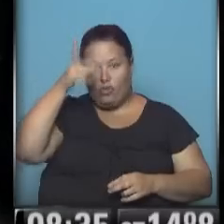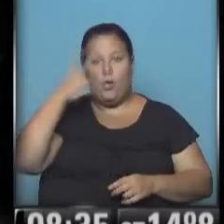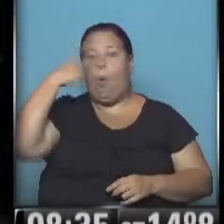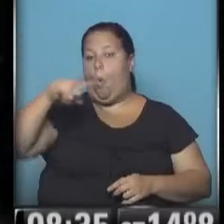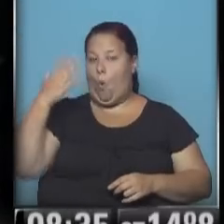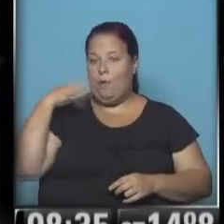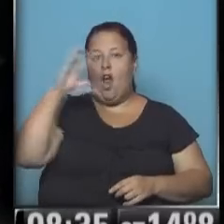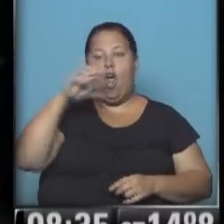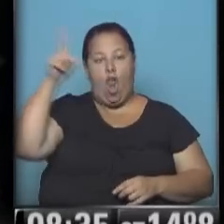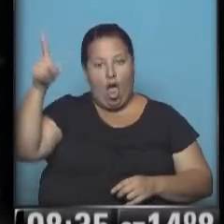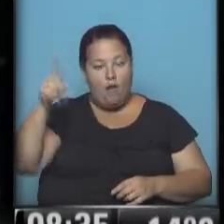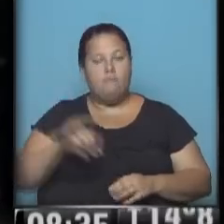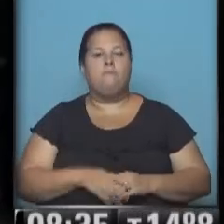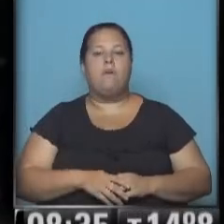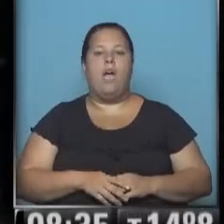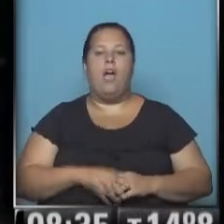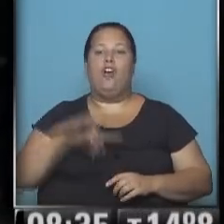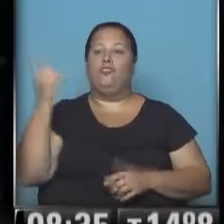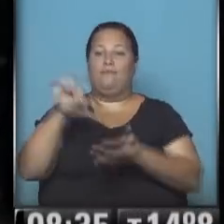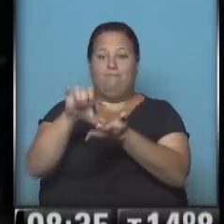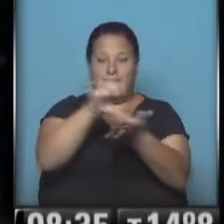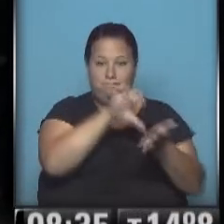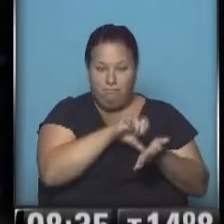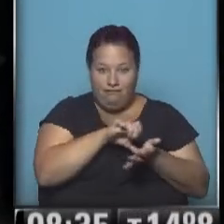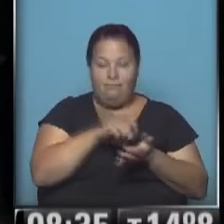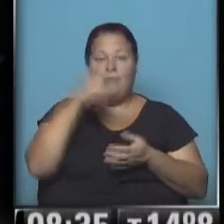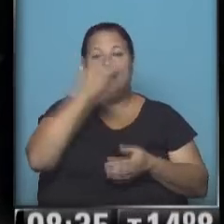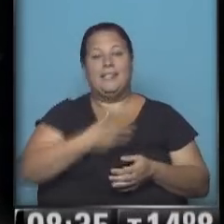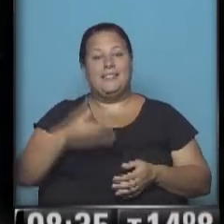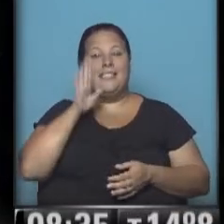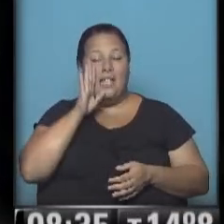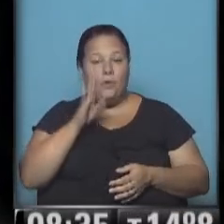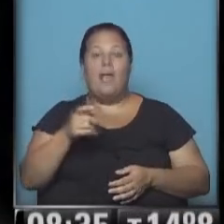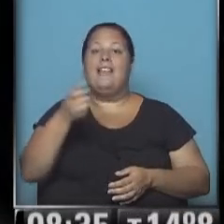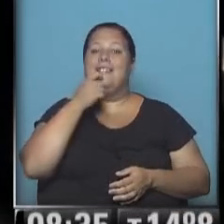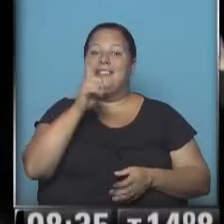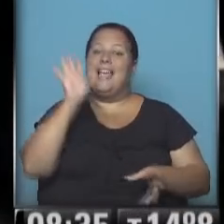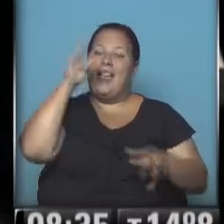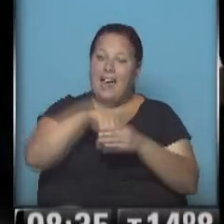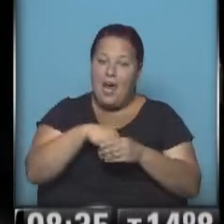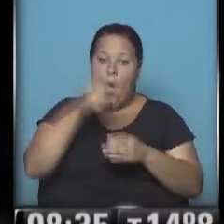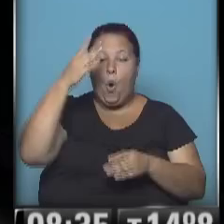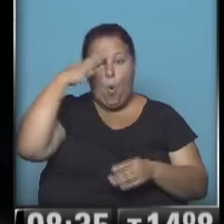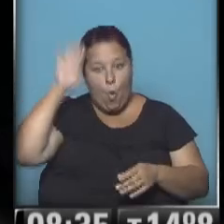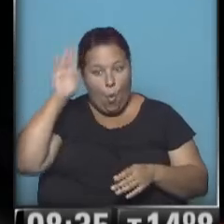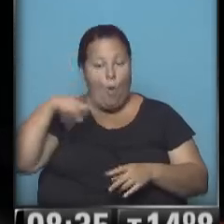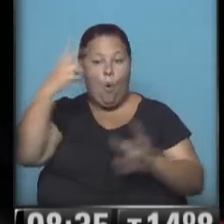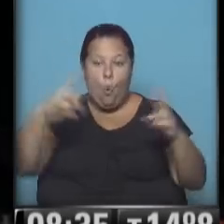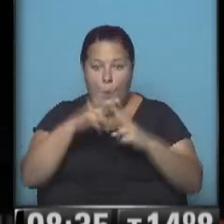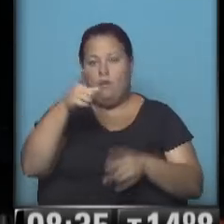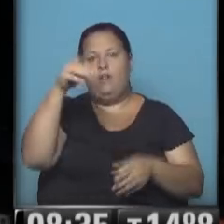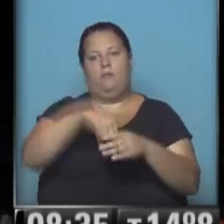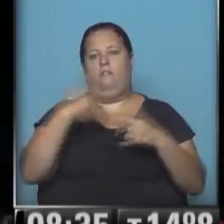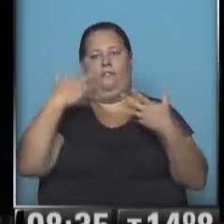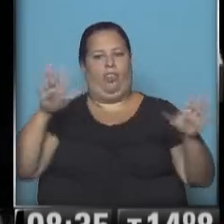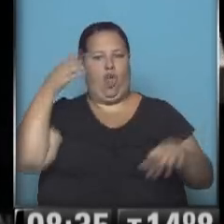la última, en Cartagena, donde todos los países le dijeron a Obama que si no incluía a Cuba en la próxima cumbre, no iba a